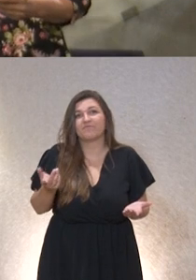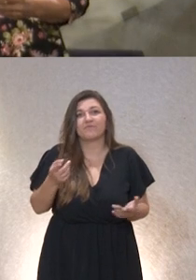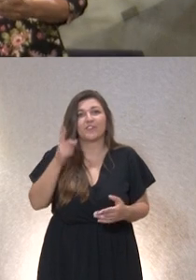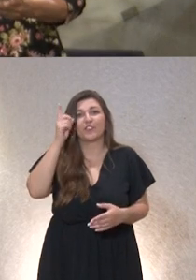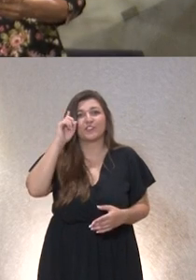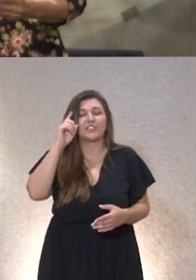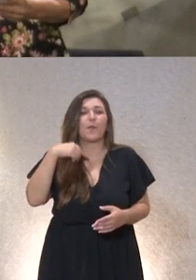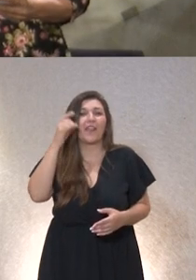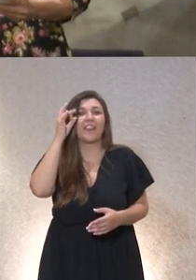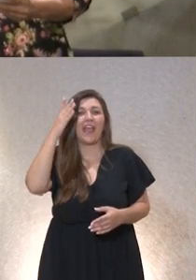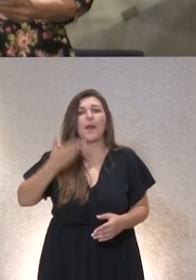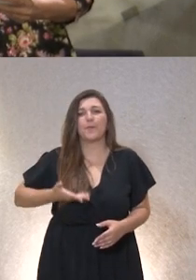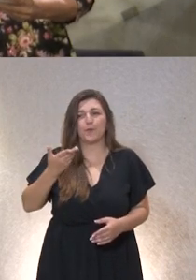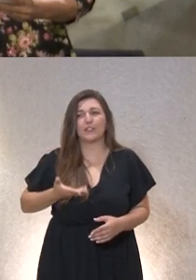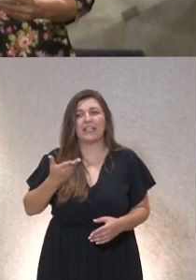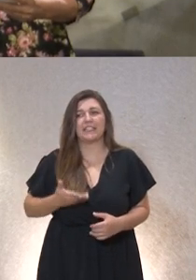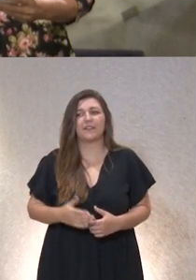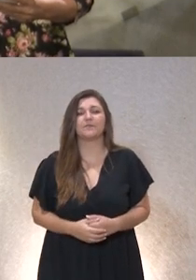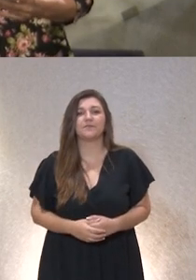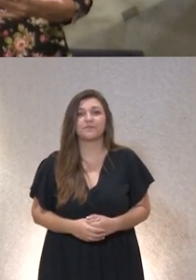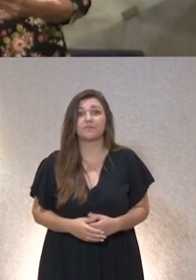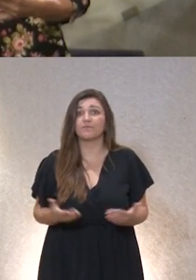idea importante estoy